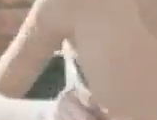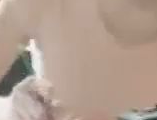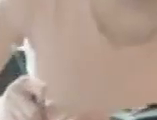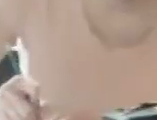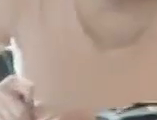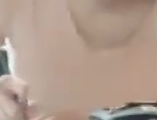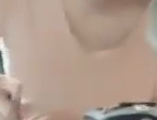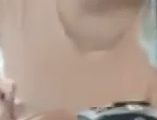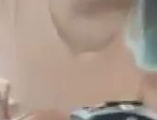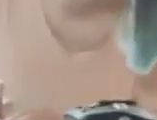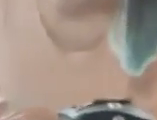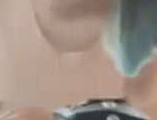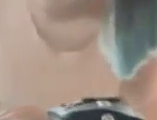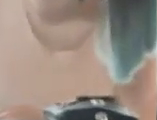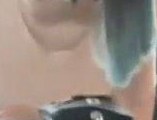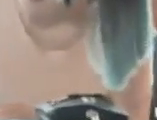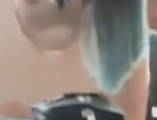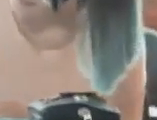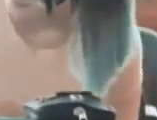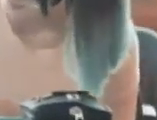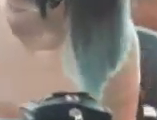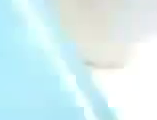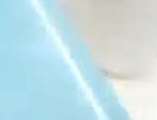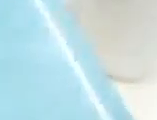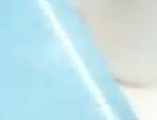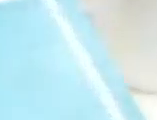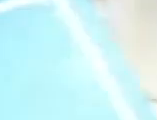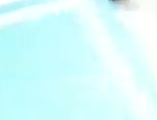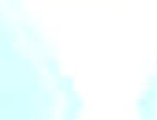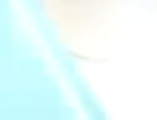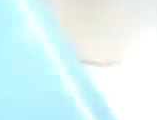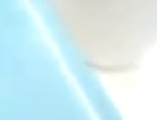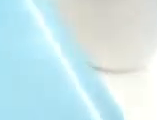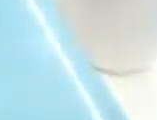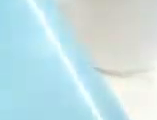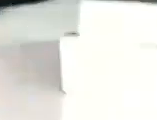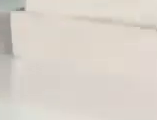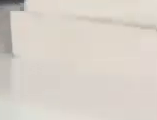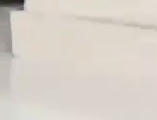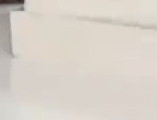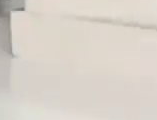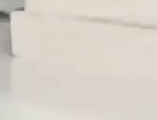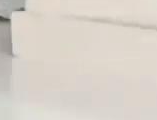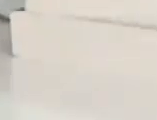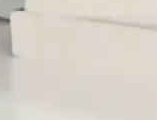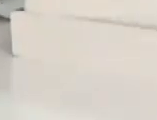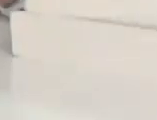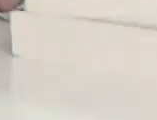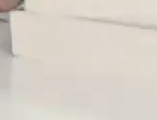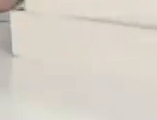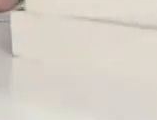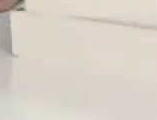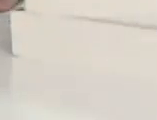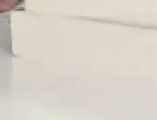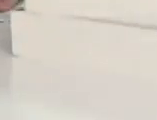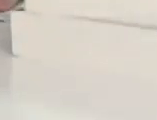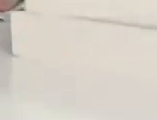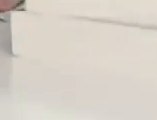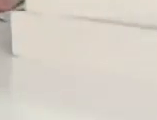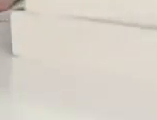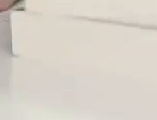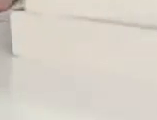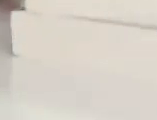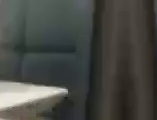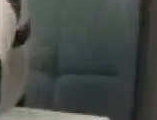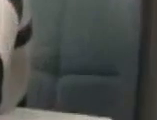ingreso a las universidades. Una iniciativa vanguardista y con pertenencia social, orientada a la